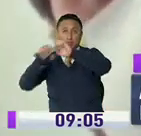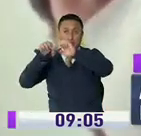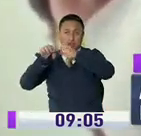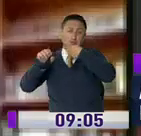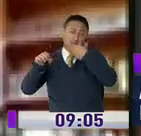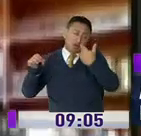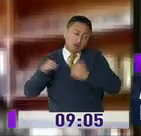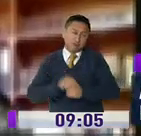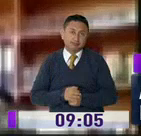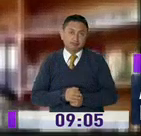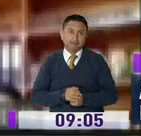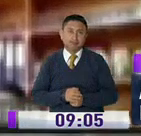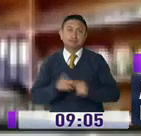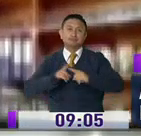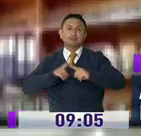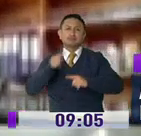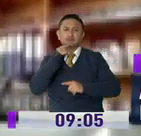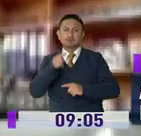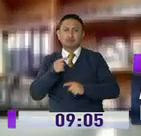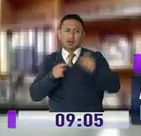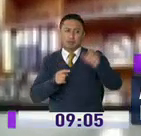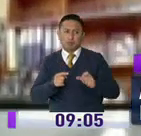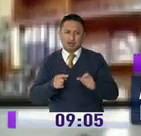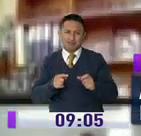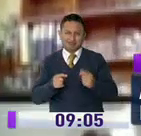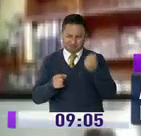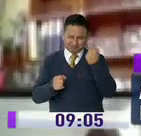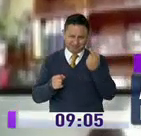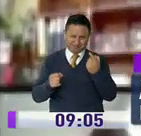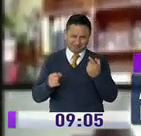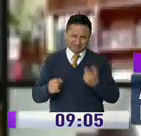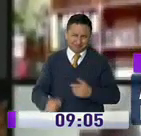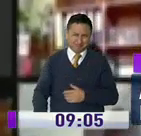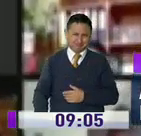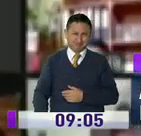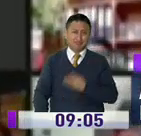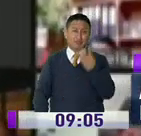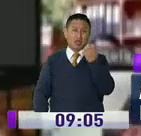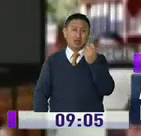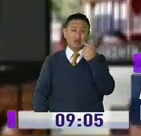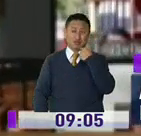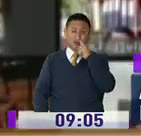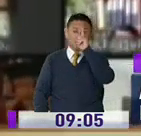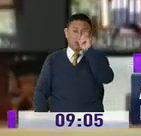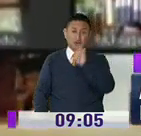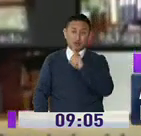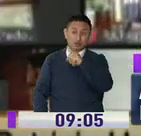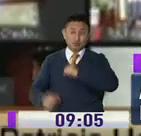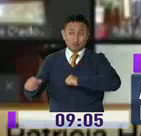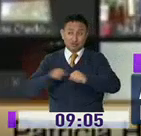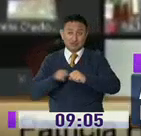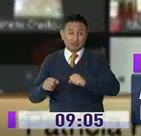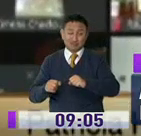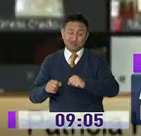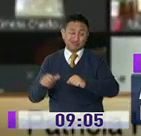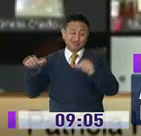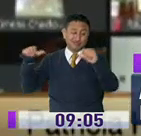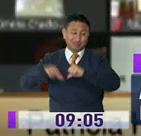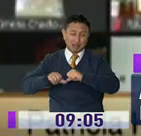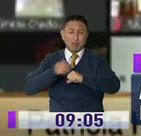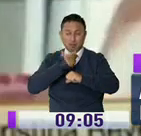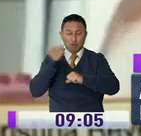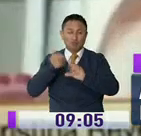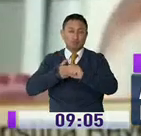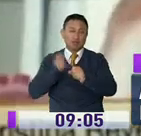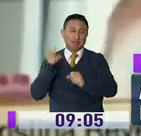conveniente. Pero el argumento no satisfizo a los legisladores. 14 le cuestionaron y criticaron su gestión, al punto de pedir que dé un paso al